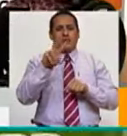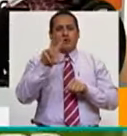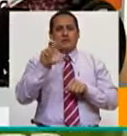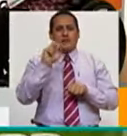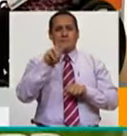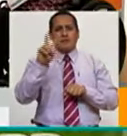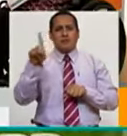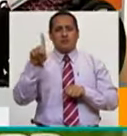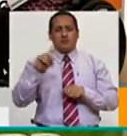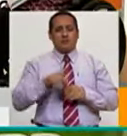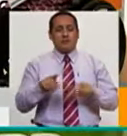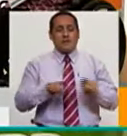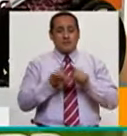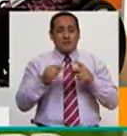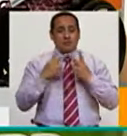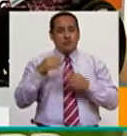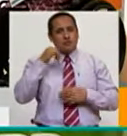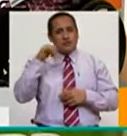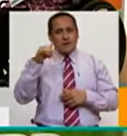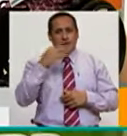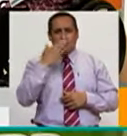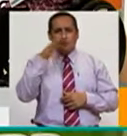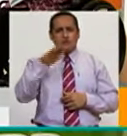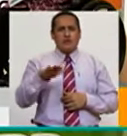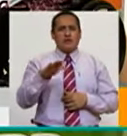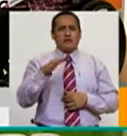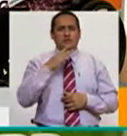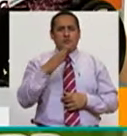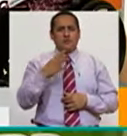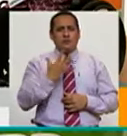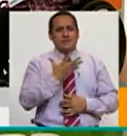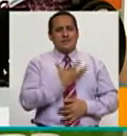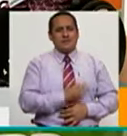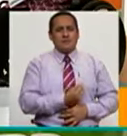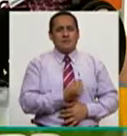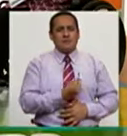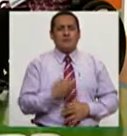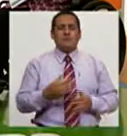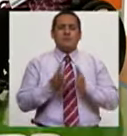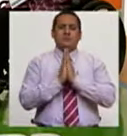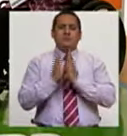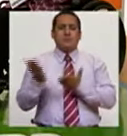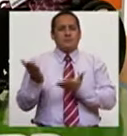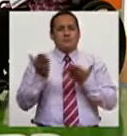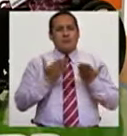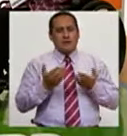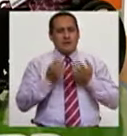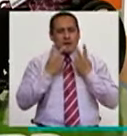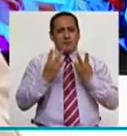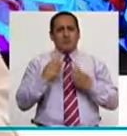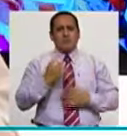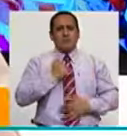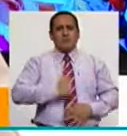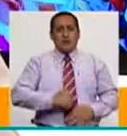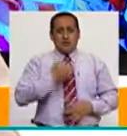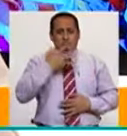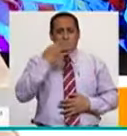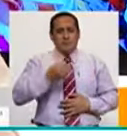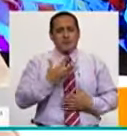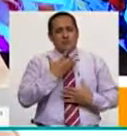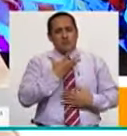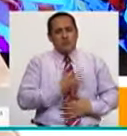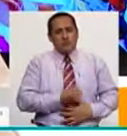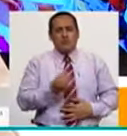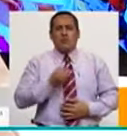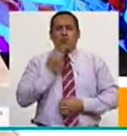-2421. Nos llaman, había un niñito deprimido, ¿no? Por favor, vengan a ver que mi niño realmente